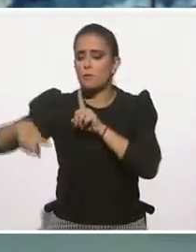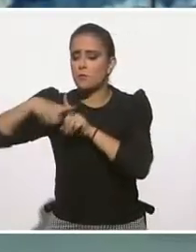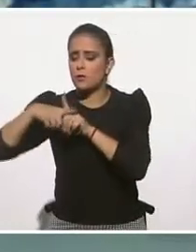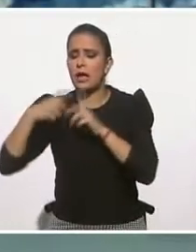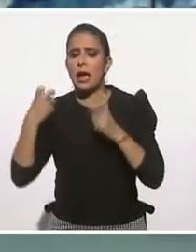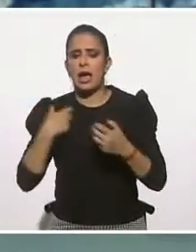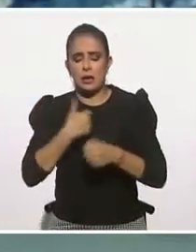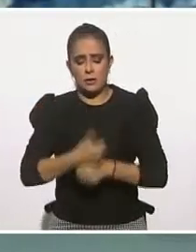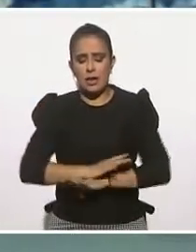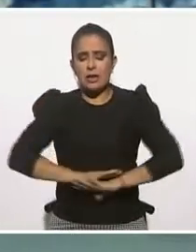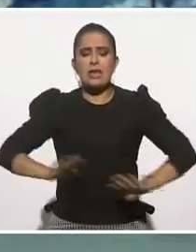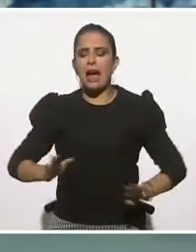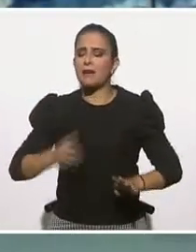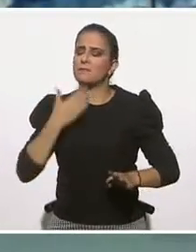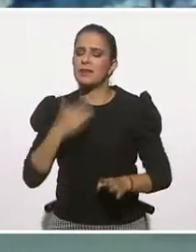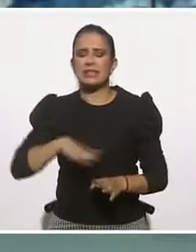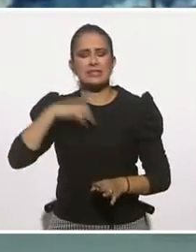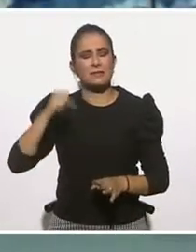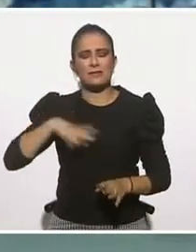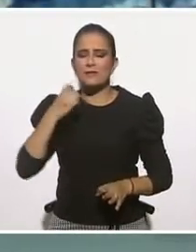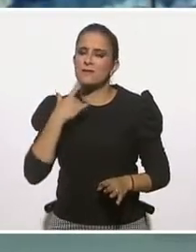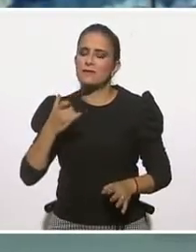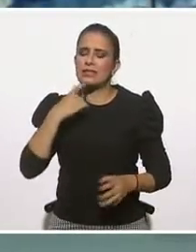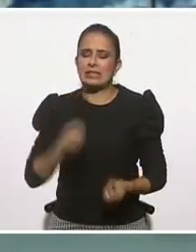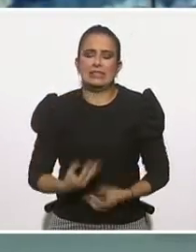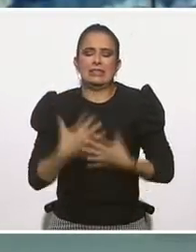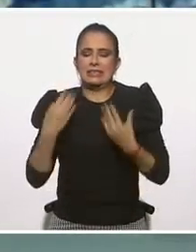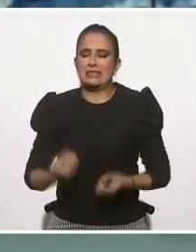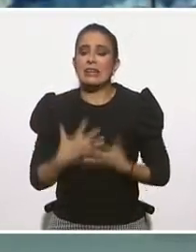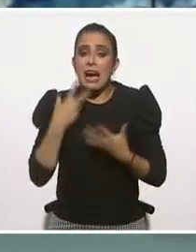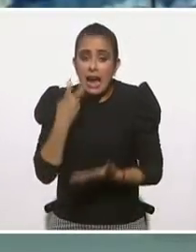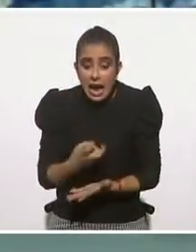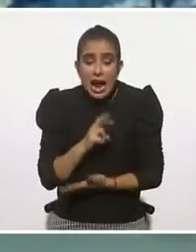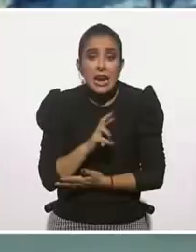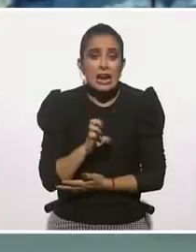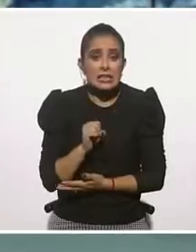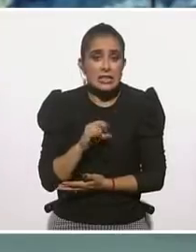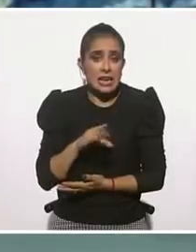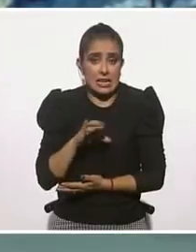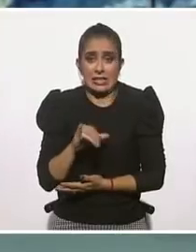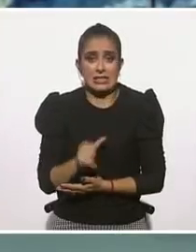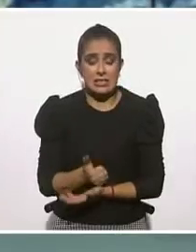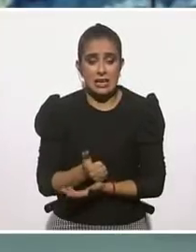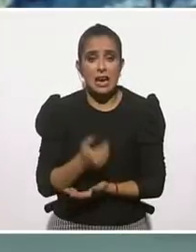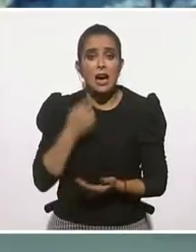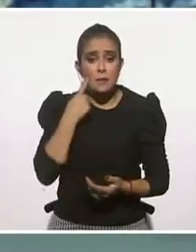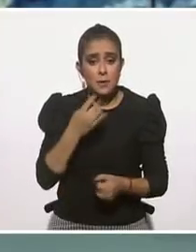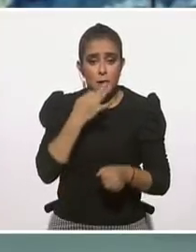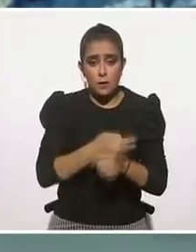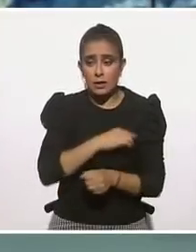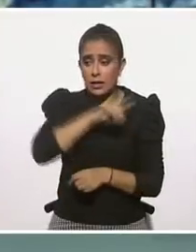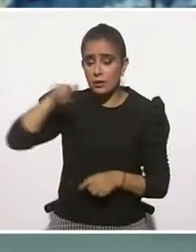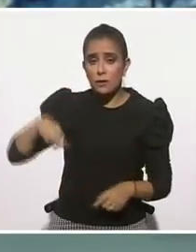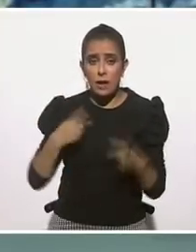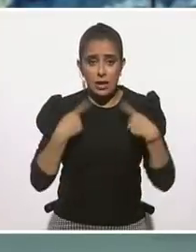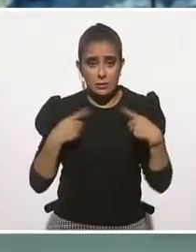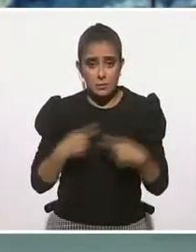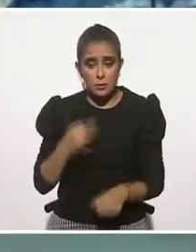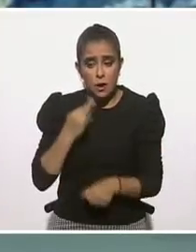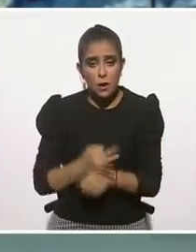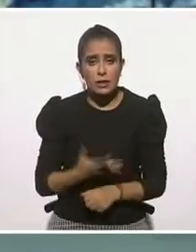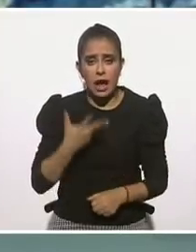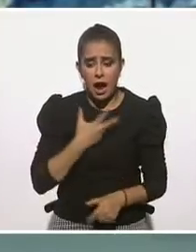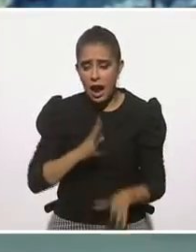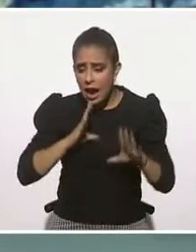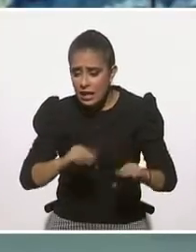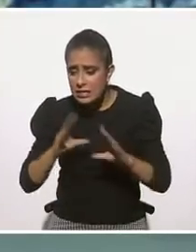ya estás ejerciendo resiliencia. Yo creo que ahorita practicábamos, Pati y yo, que somos sociedades que fuimos educados todavía en la resistencia. O